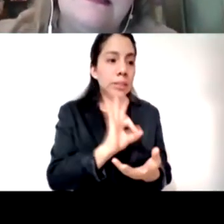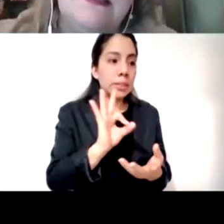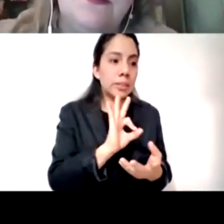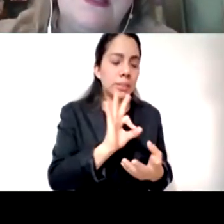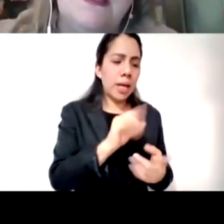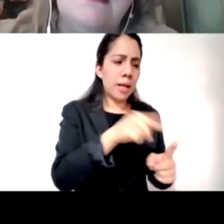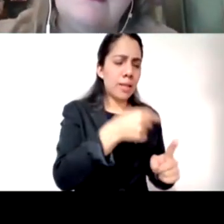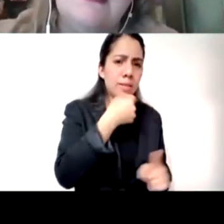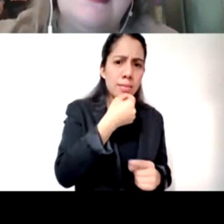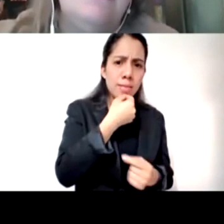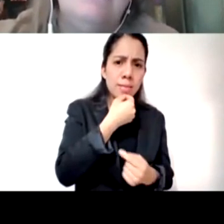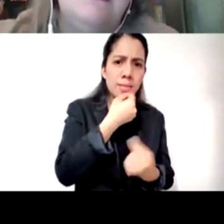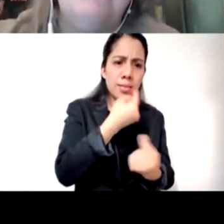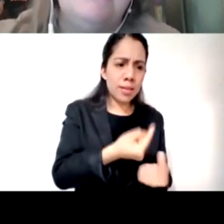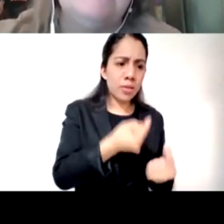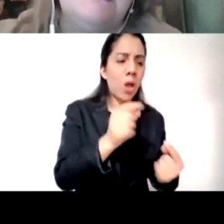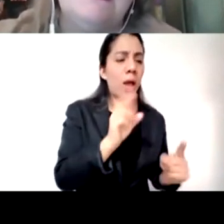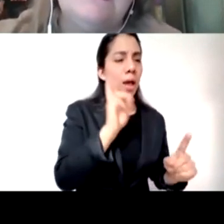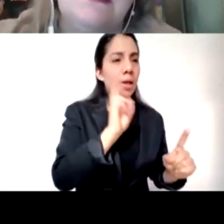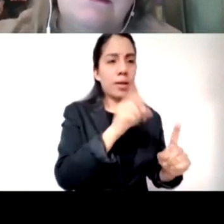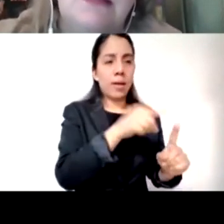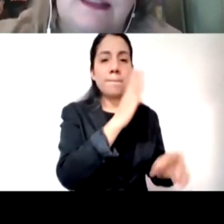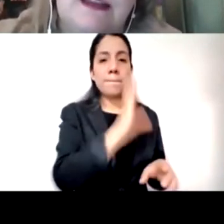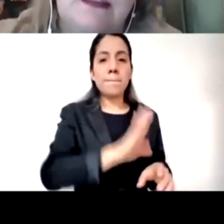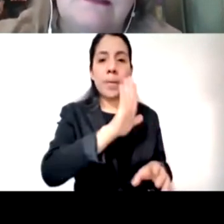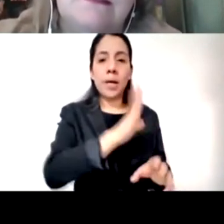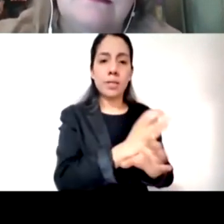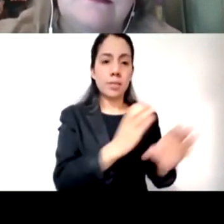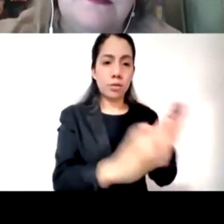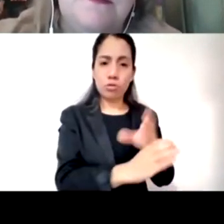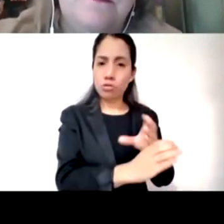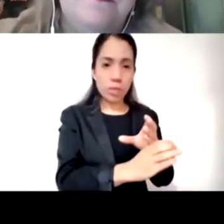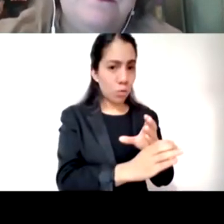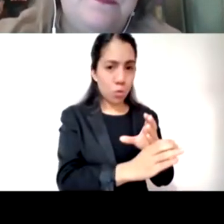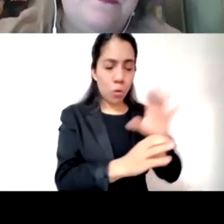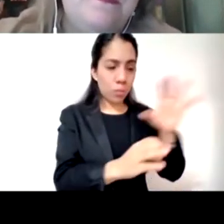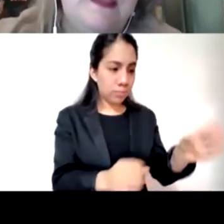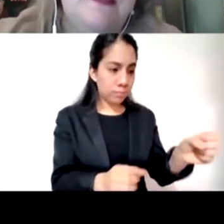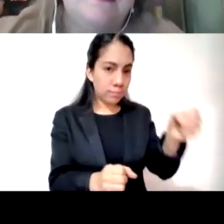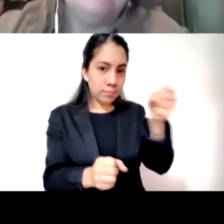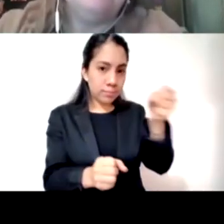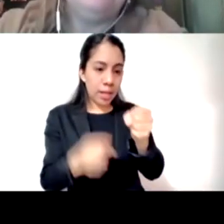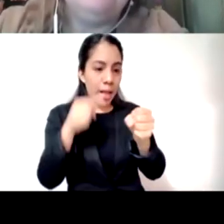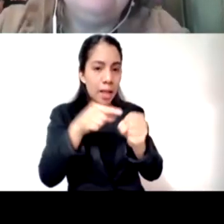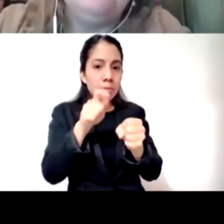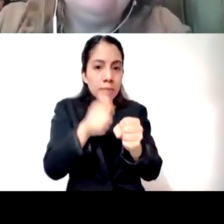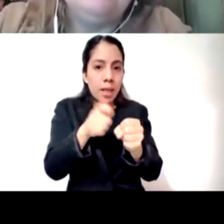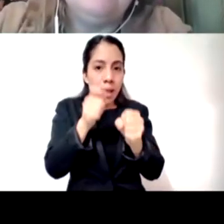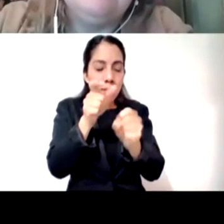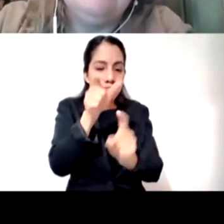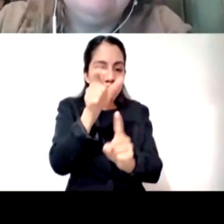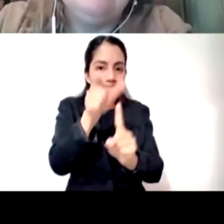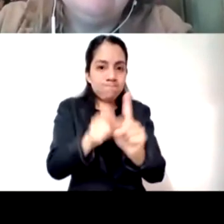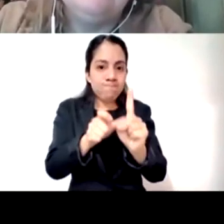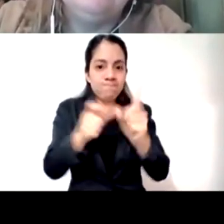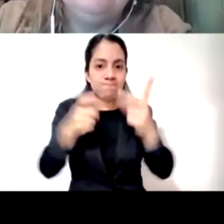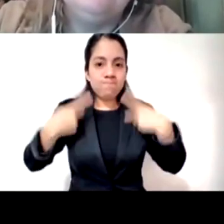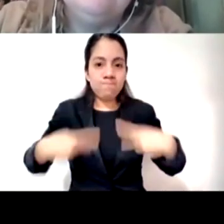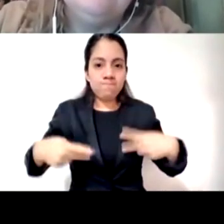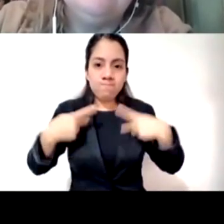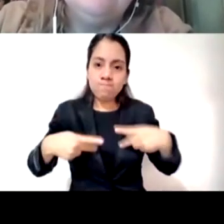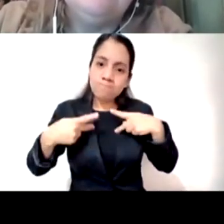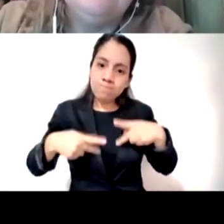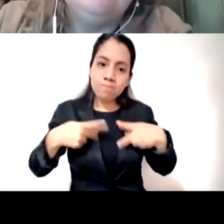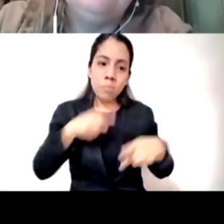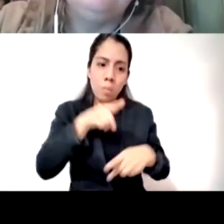objeto y traerlo al espacio de la sujetualidad le das un vuelco